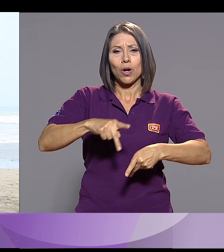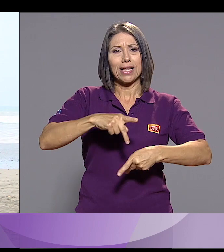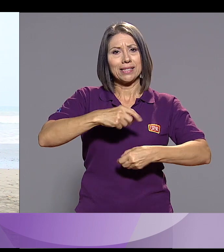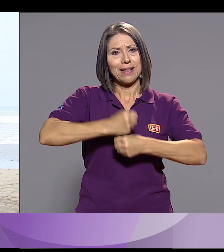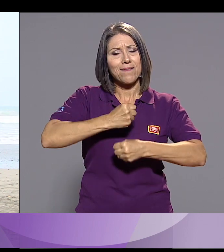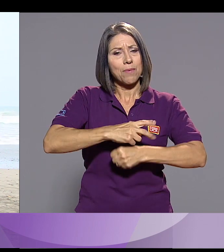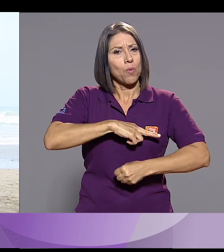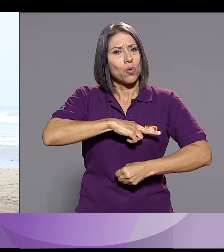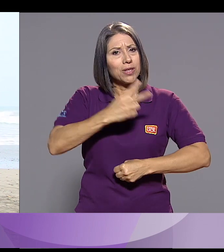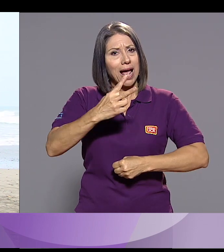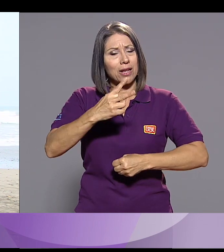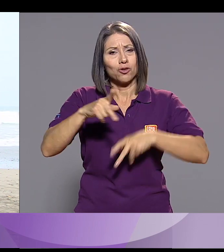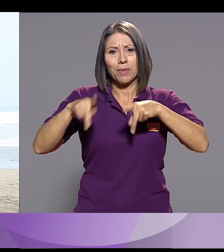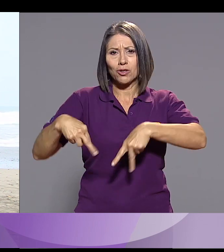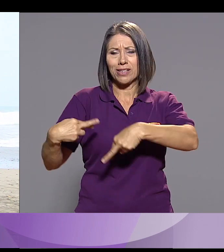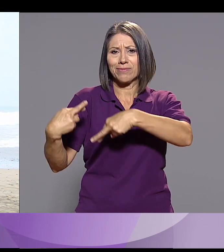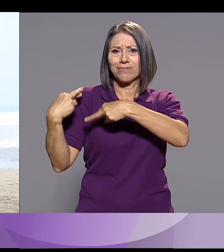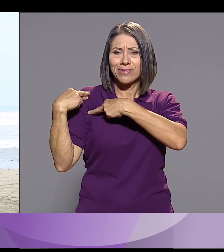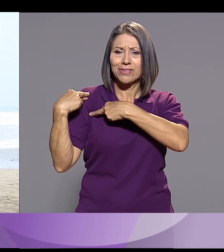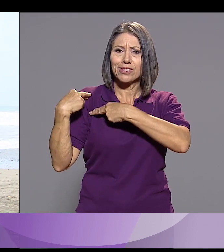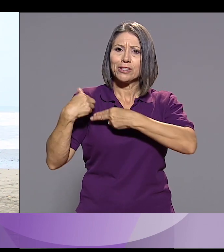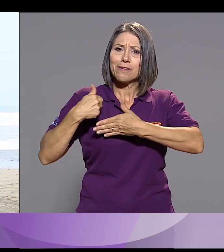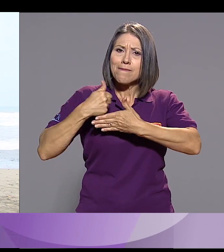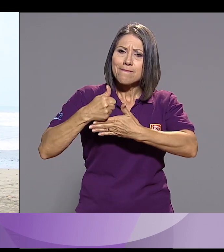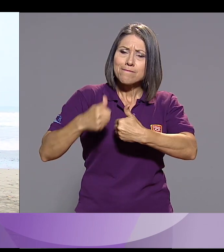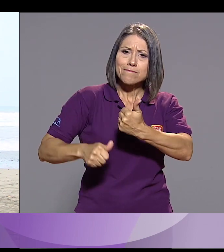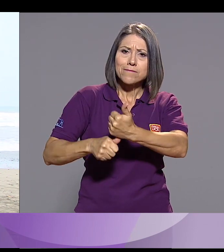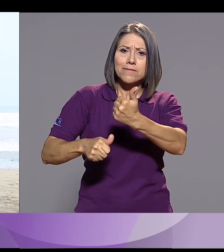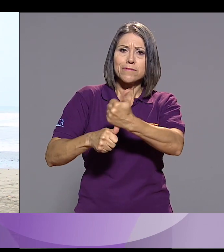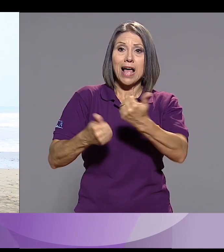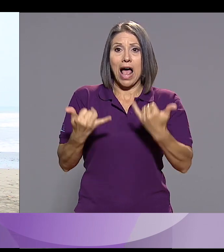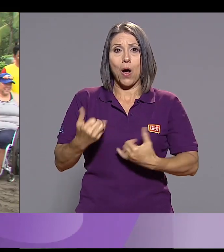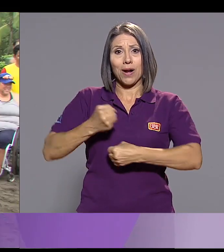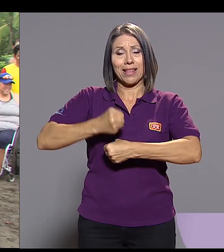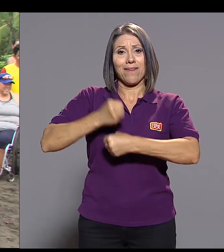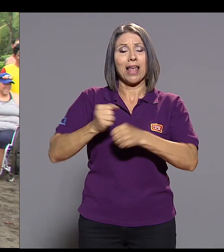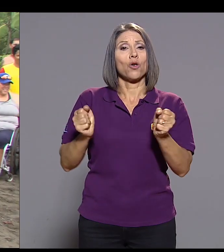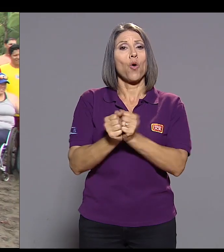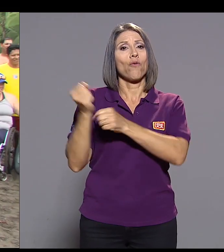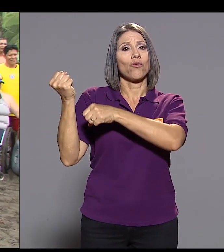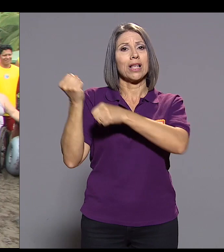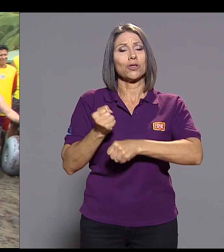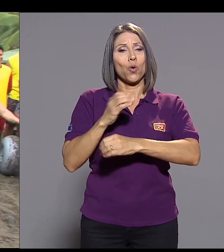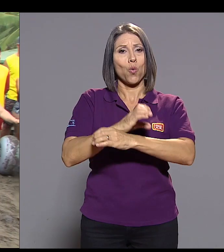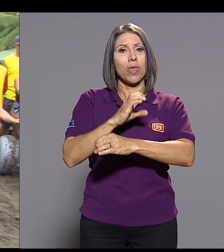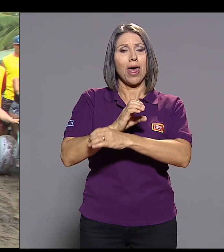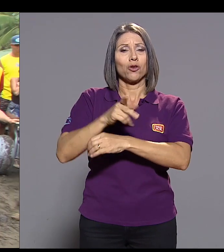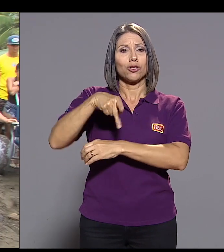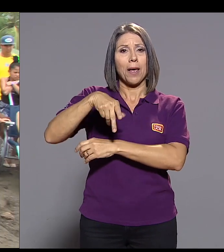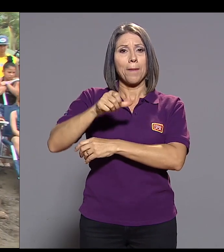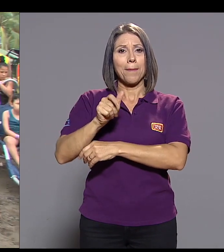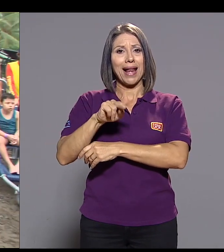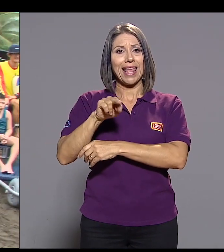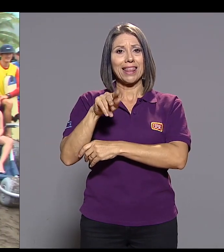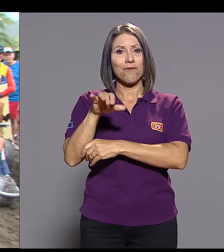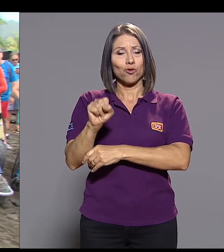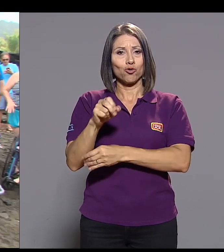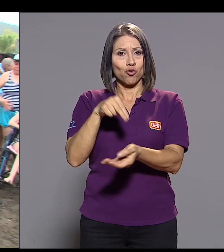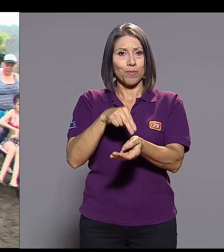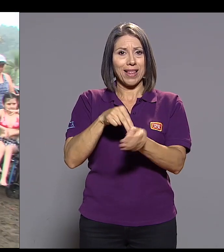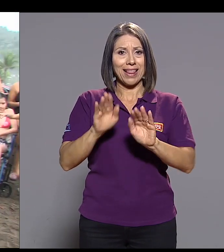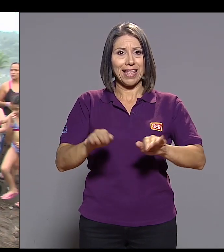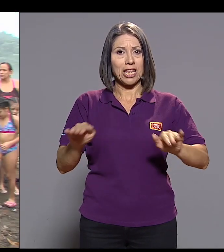requiere muchísima asistencia por parte de voluntarios y encargados. En este caso se está trabajando con la población de cuidados